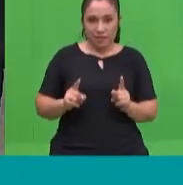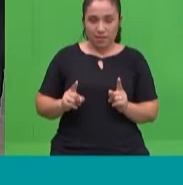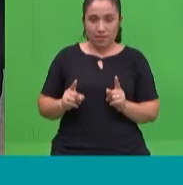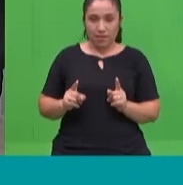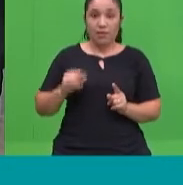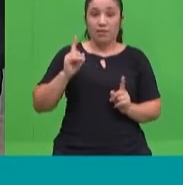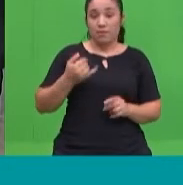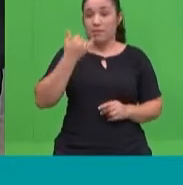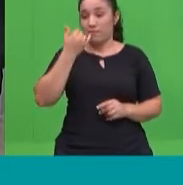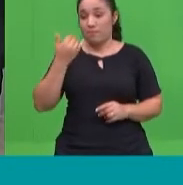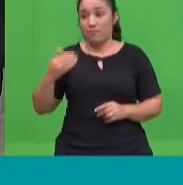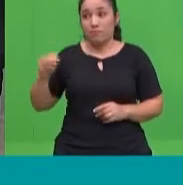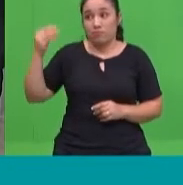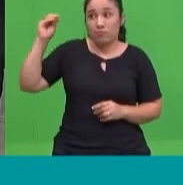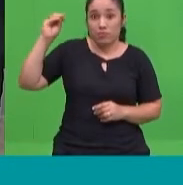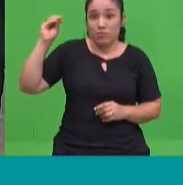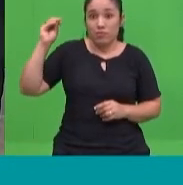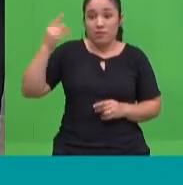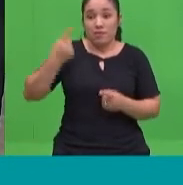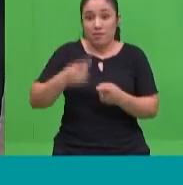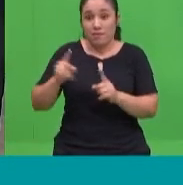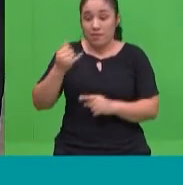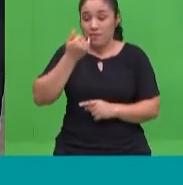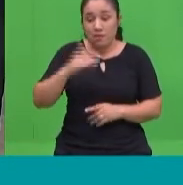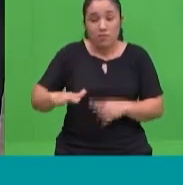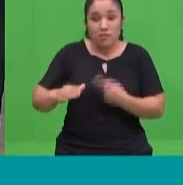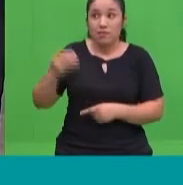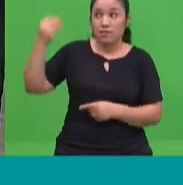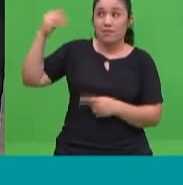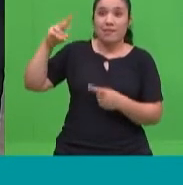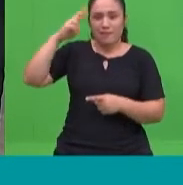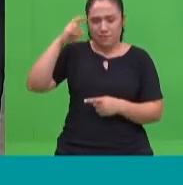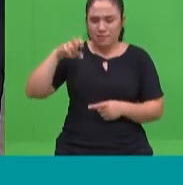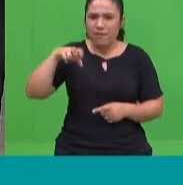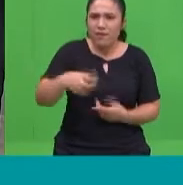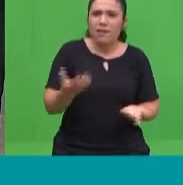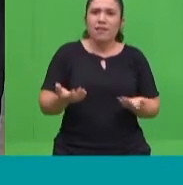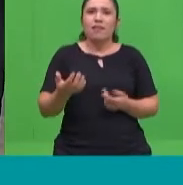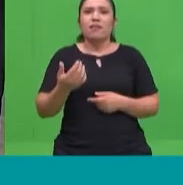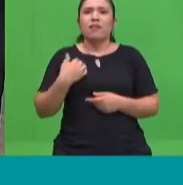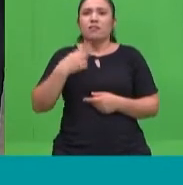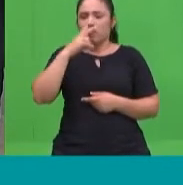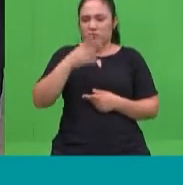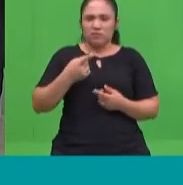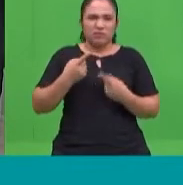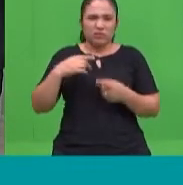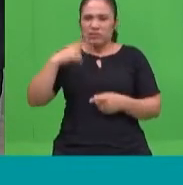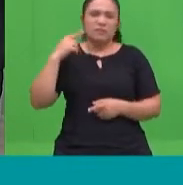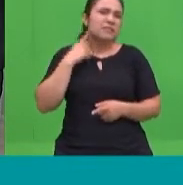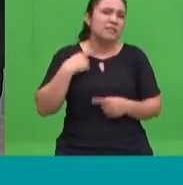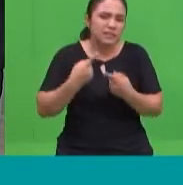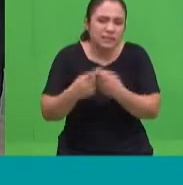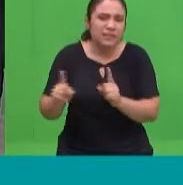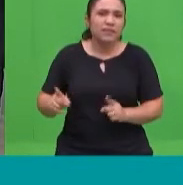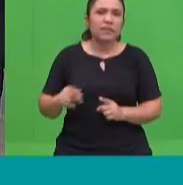presentan una realidad donde ya son más rebeldes, donde de repente ya tienen otros intereses,